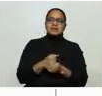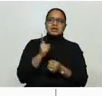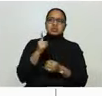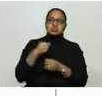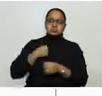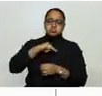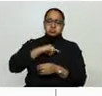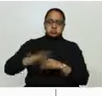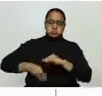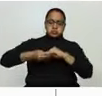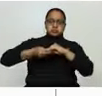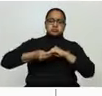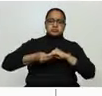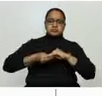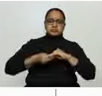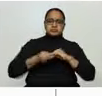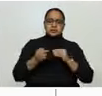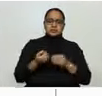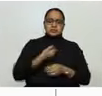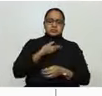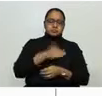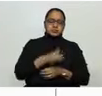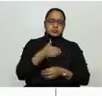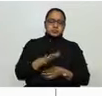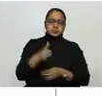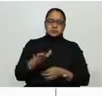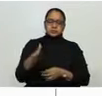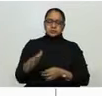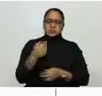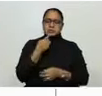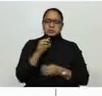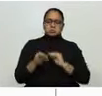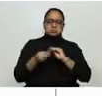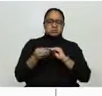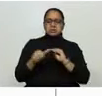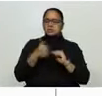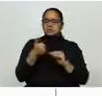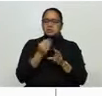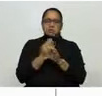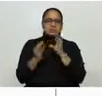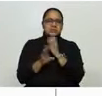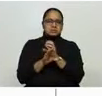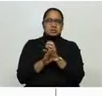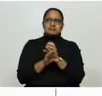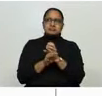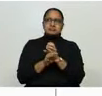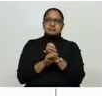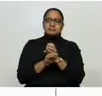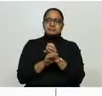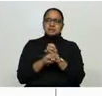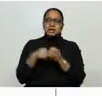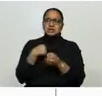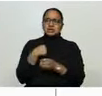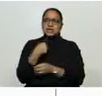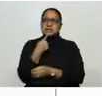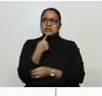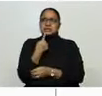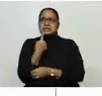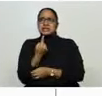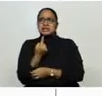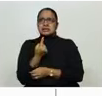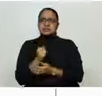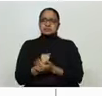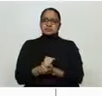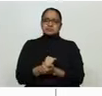aplicamos, señores, las tasas de mortalidad y todas las tasas que quieran, valores indicadores que se han calculado, yo le diría, porque sé que hizo la